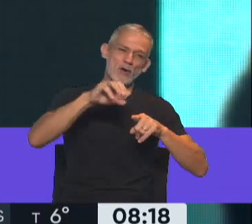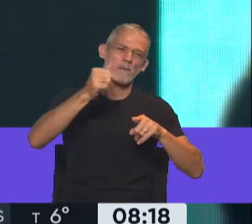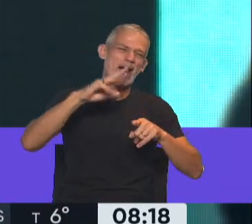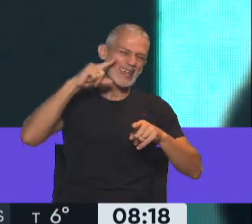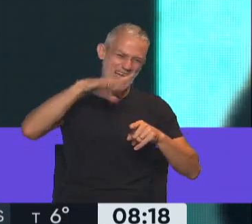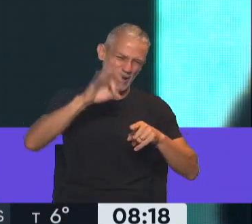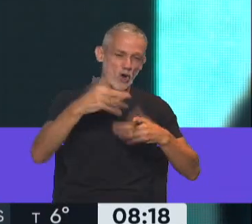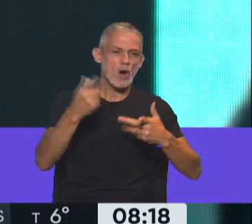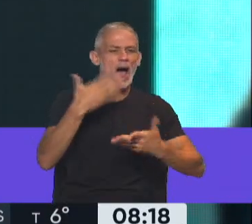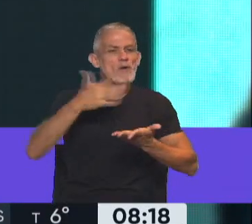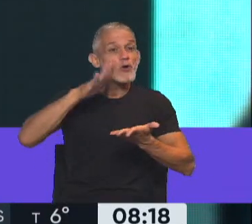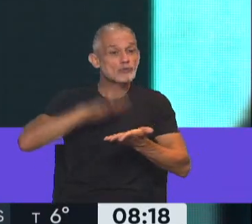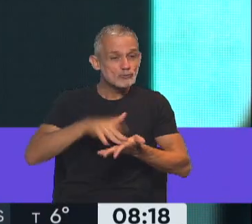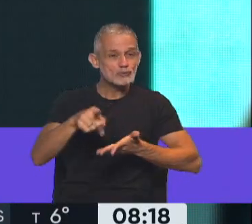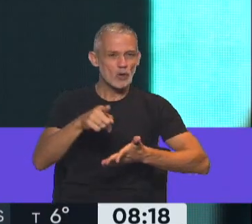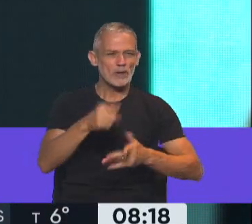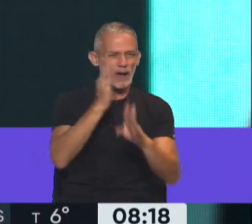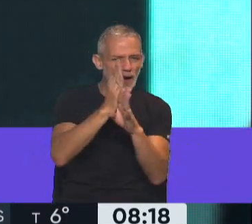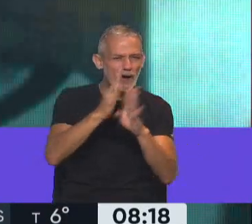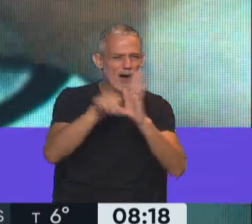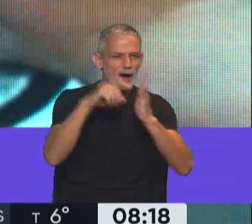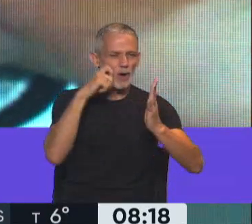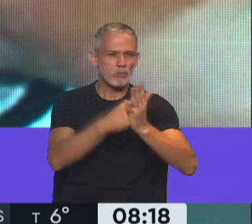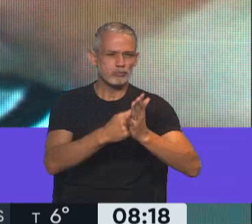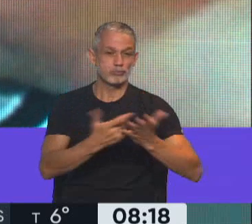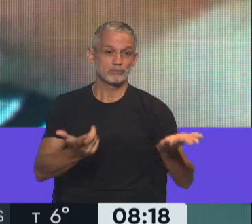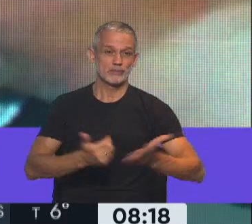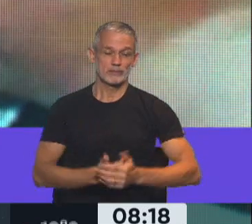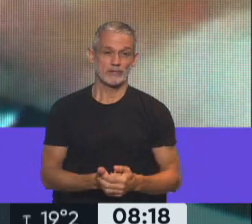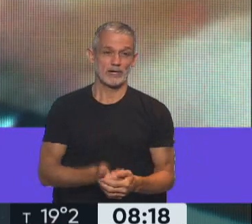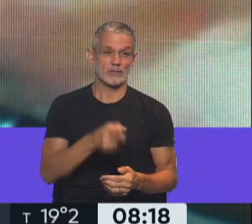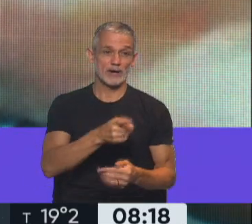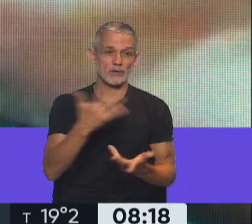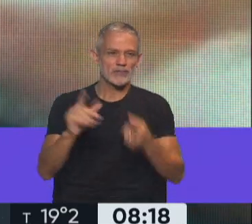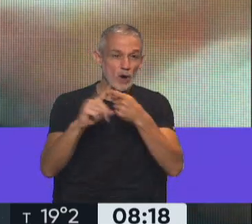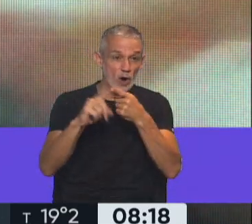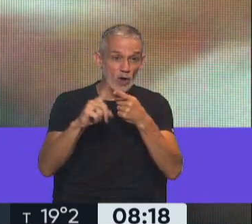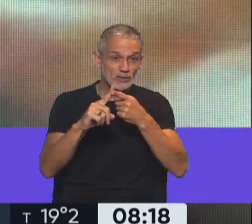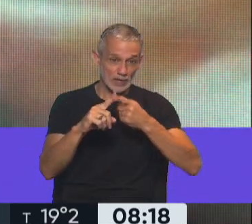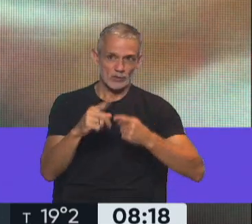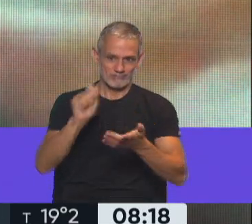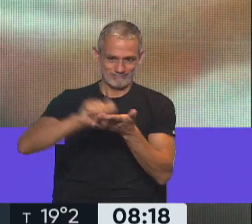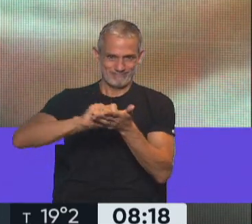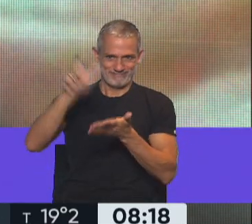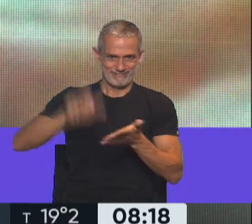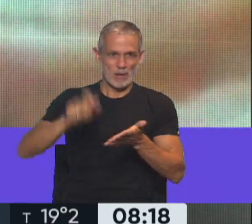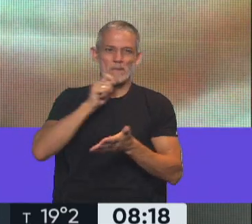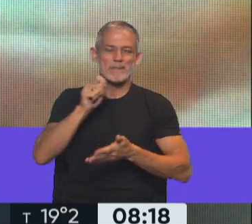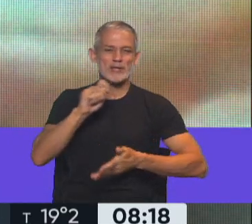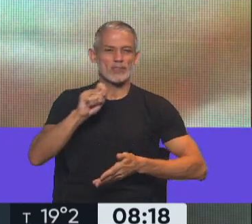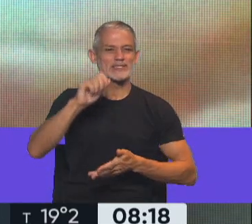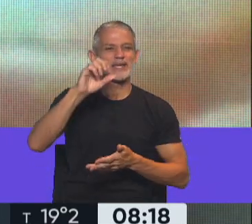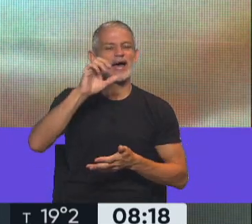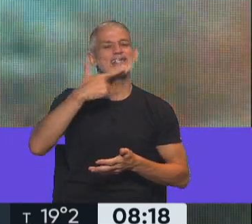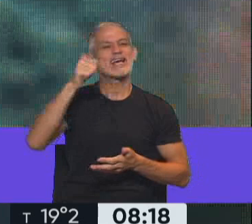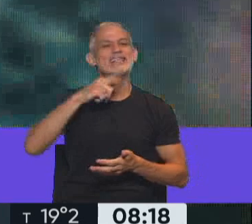la nación, hizo referencia a las escuchas ilegales. Para hablar de este tema ya estamos en contacto con el autor del libro hermano, con Santiago